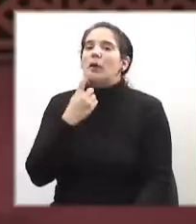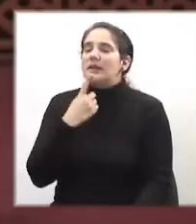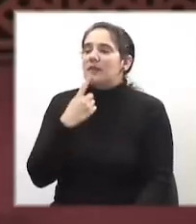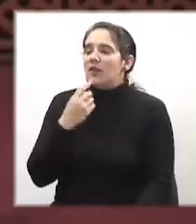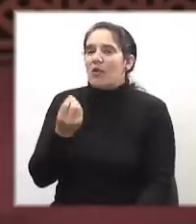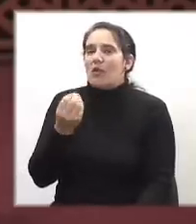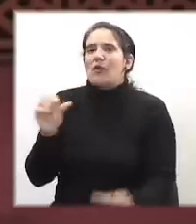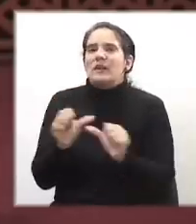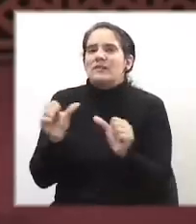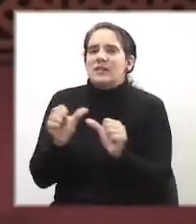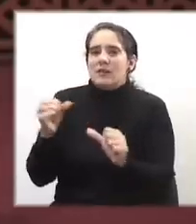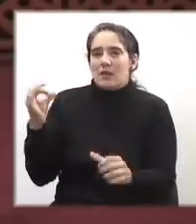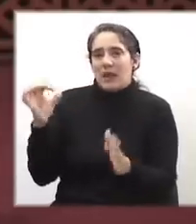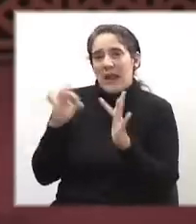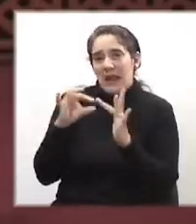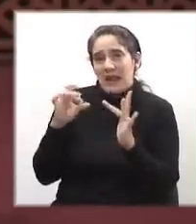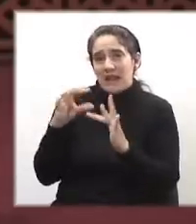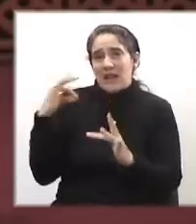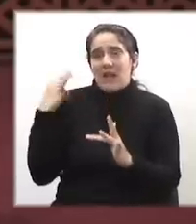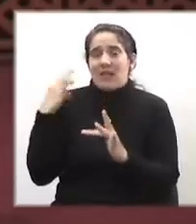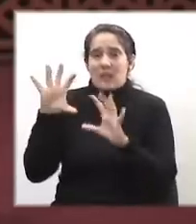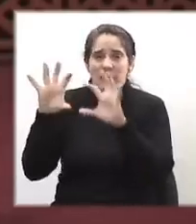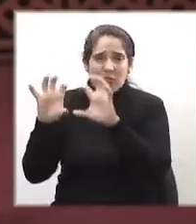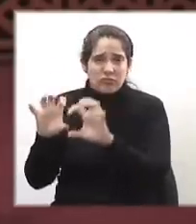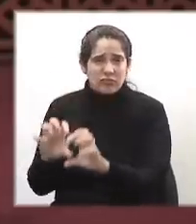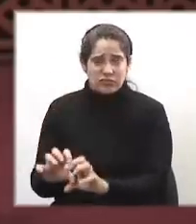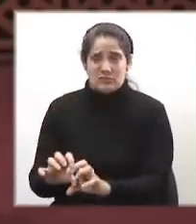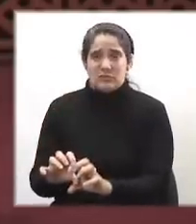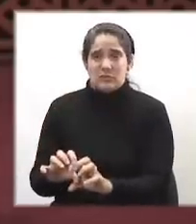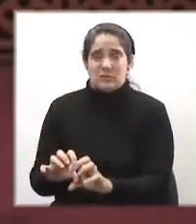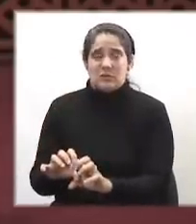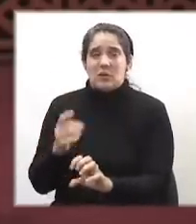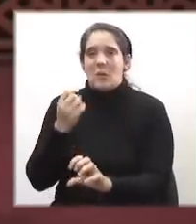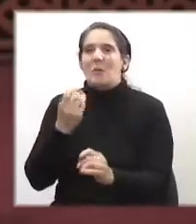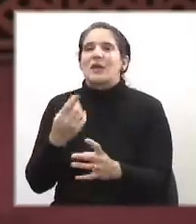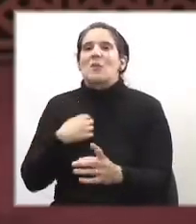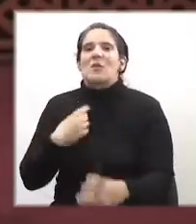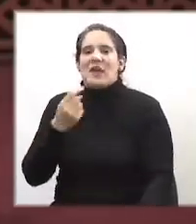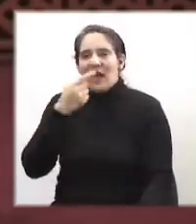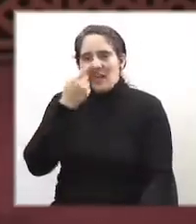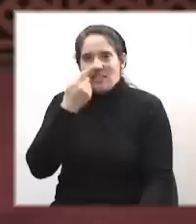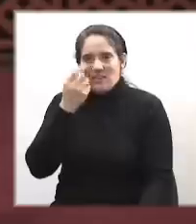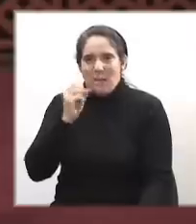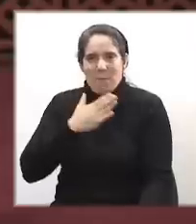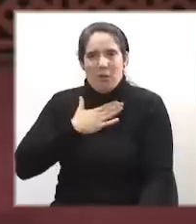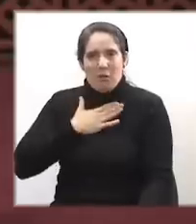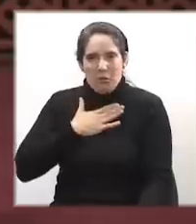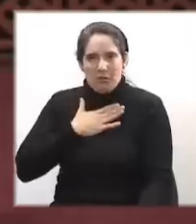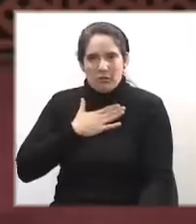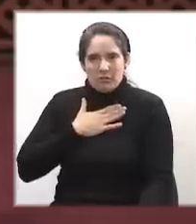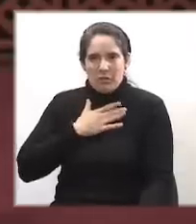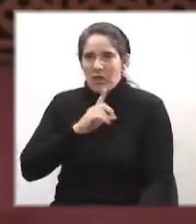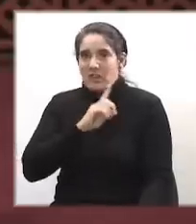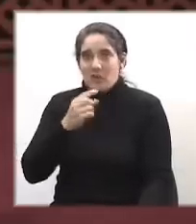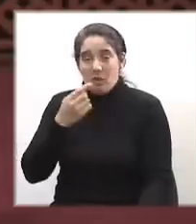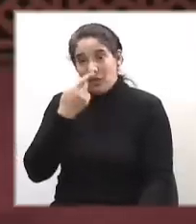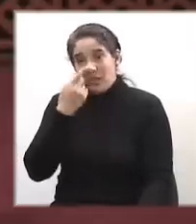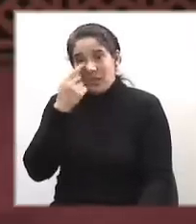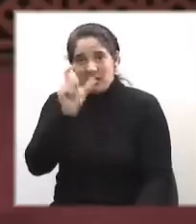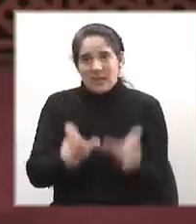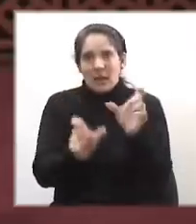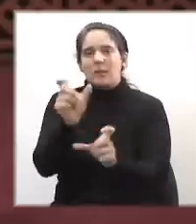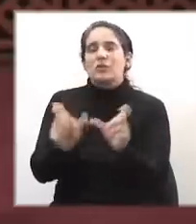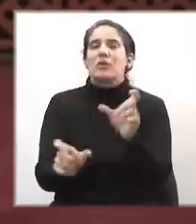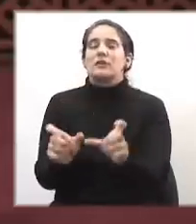calidad de vida de los uruguayos siendo funcionales a intereses muchas veces ajenos a los del ciudadano común.